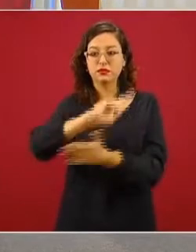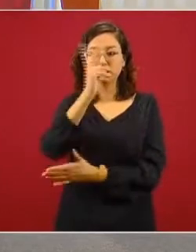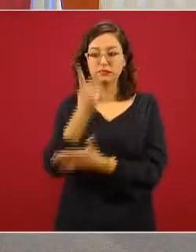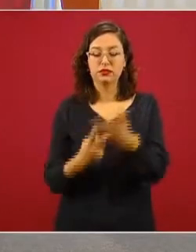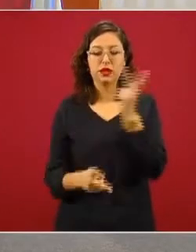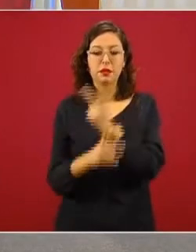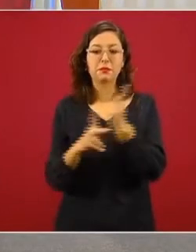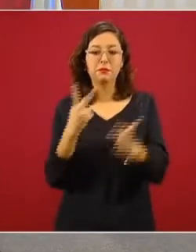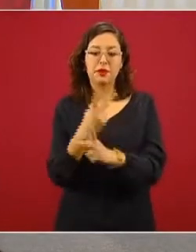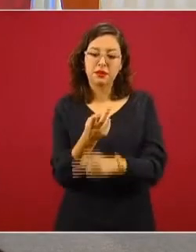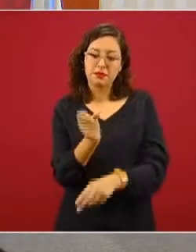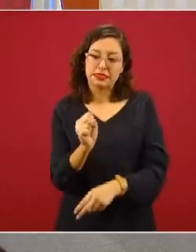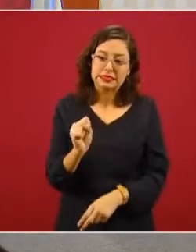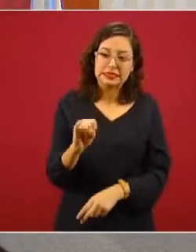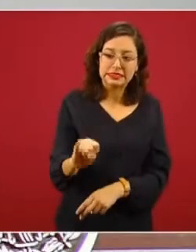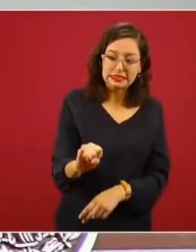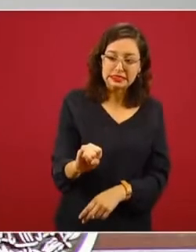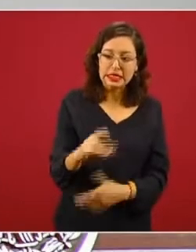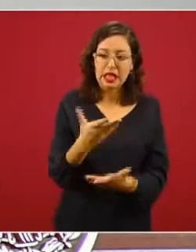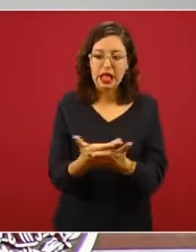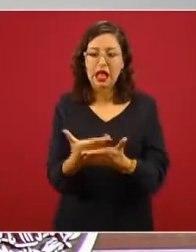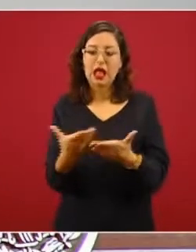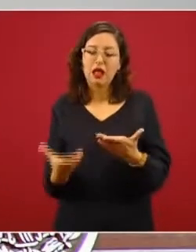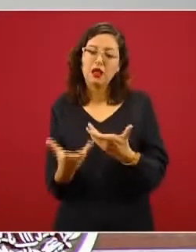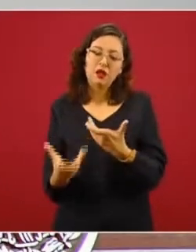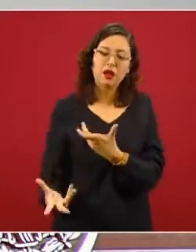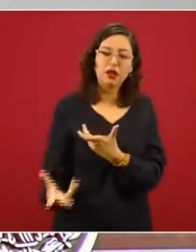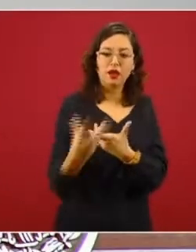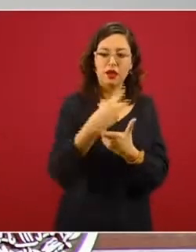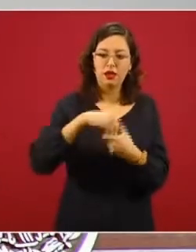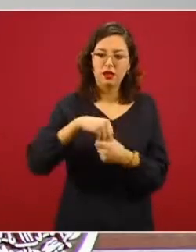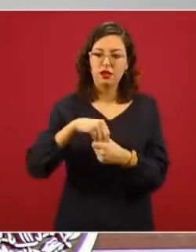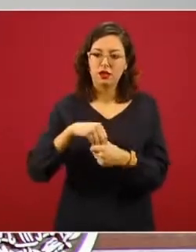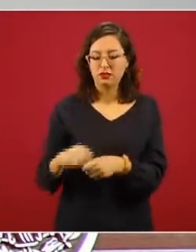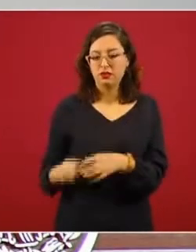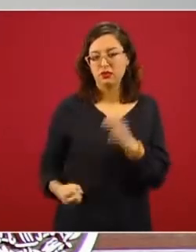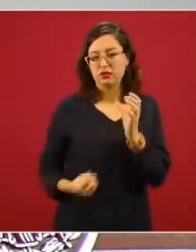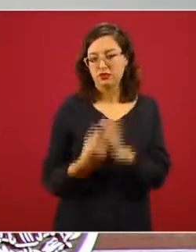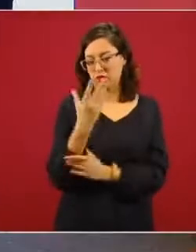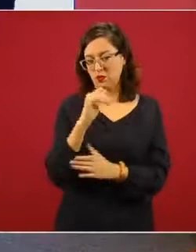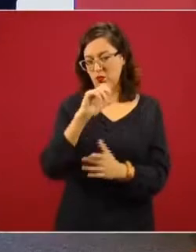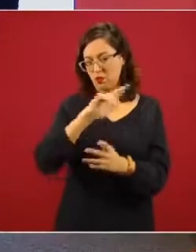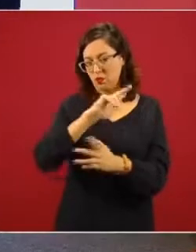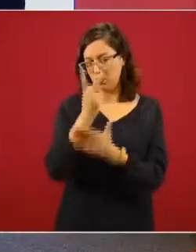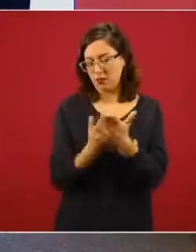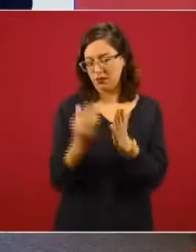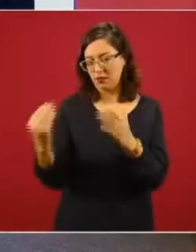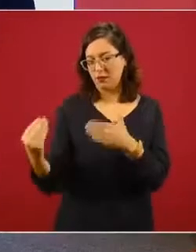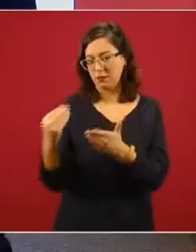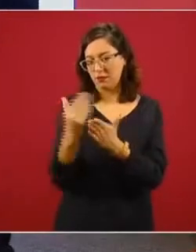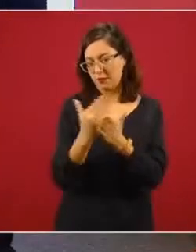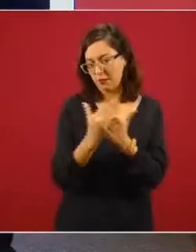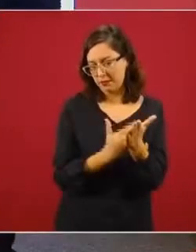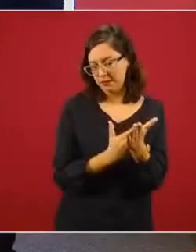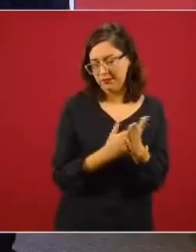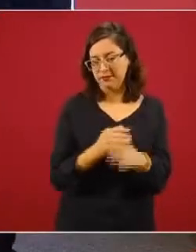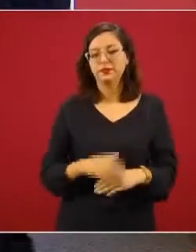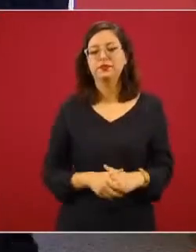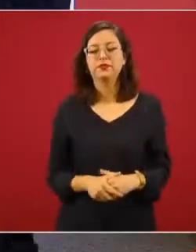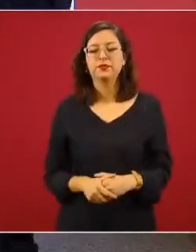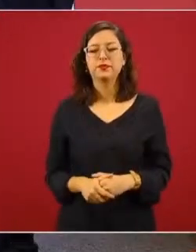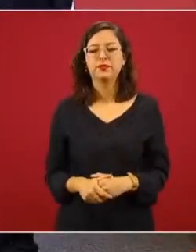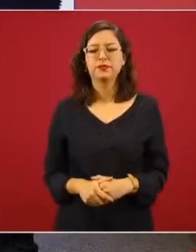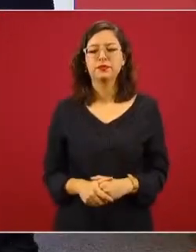PREPACI, que ahora están incorporados también a nuestro padrón. Adelante, por favor. Bueno, sin duda